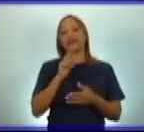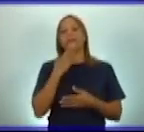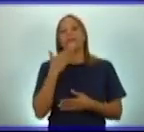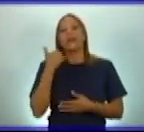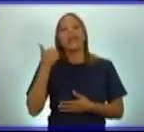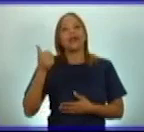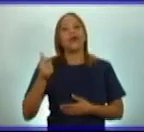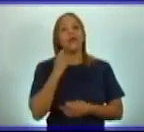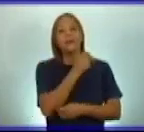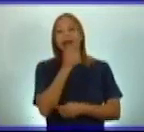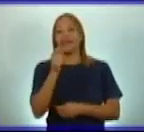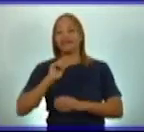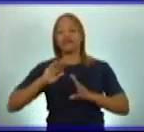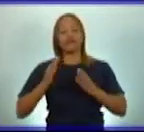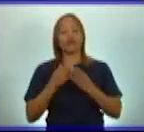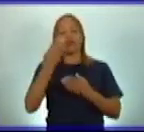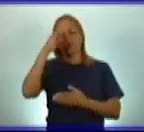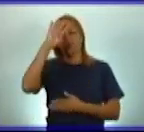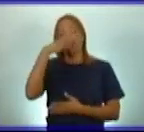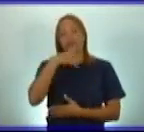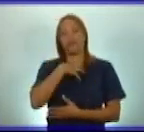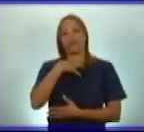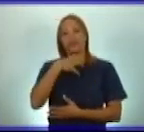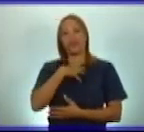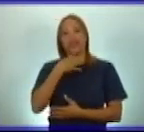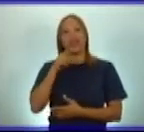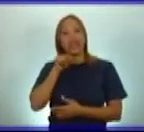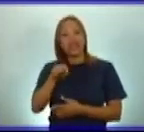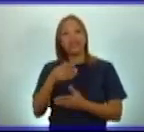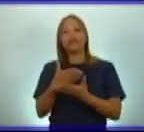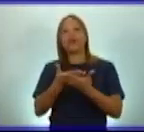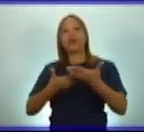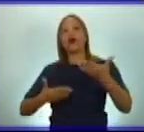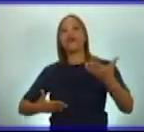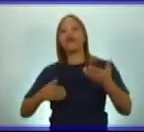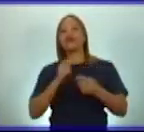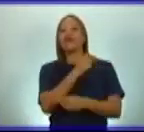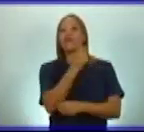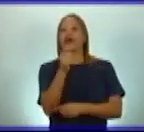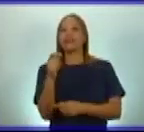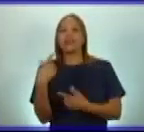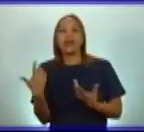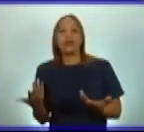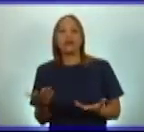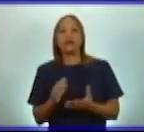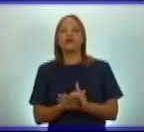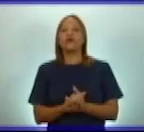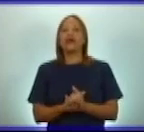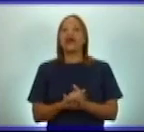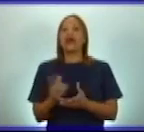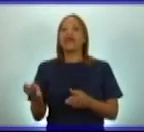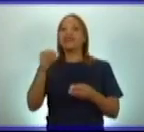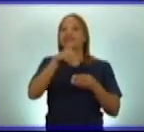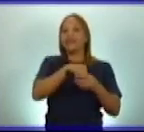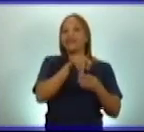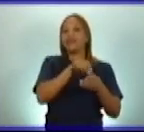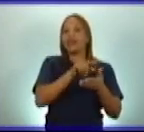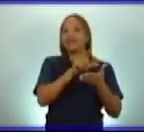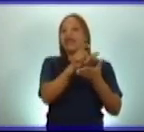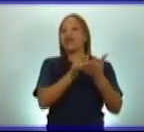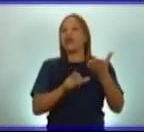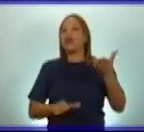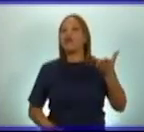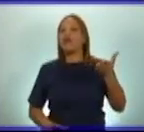cubanos. Y en estos cuadernos martianos se encuentran los versos que